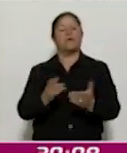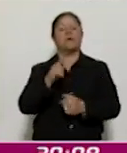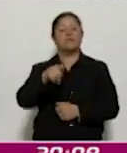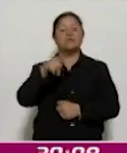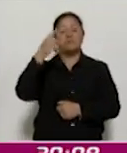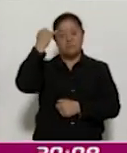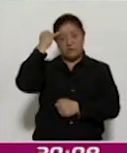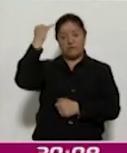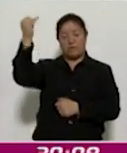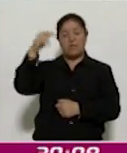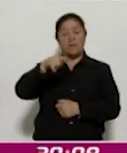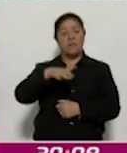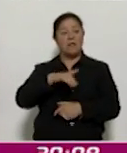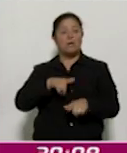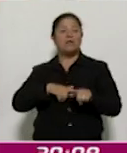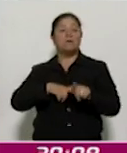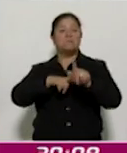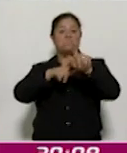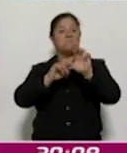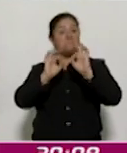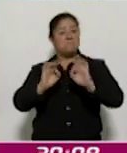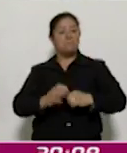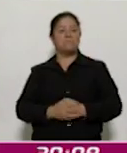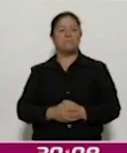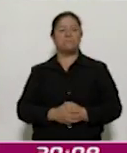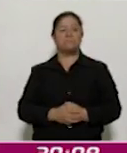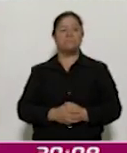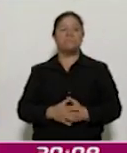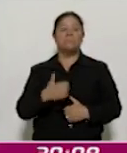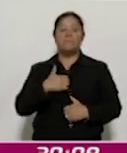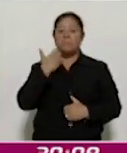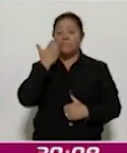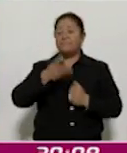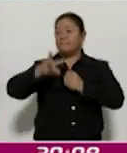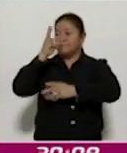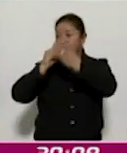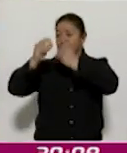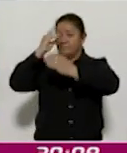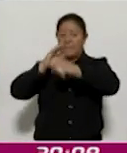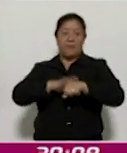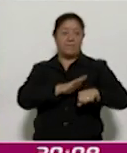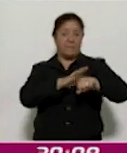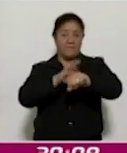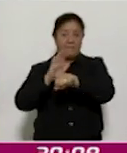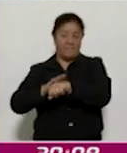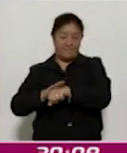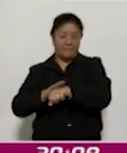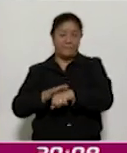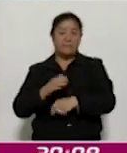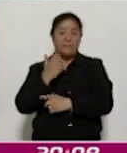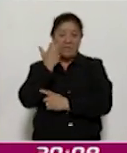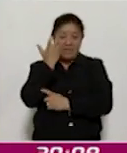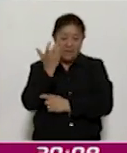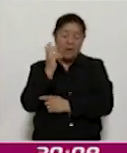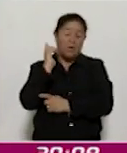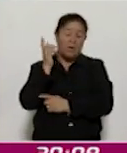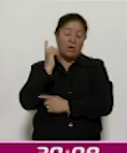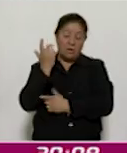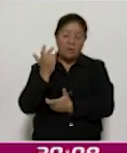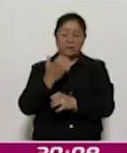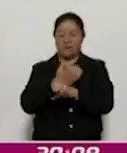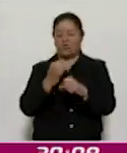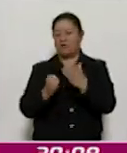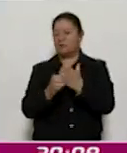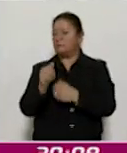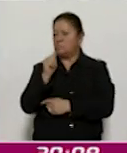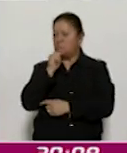viables. Aprender más y ver lo que utilizan. Espero aprender más sobre las cosas que no nos han enseñado